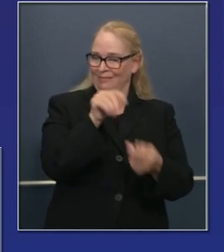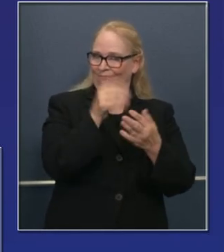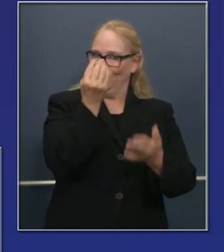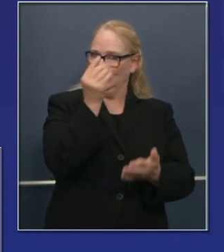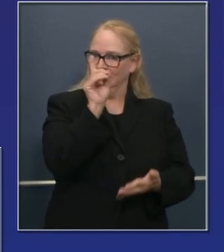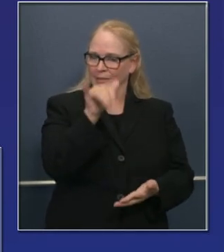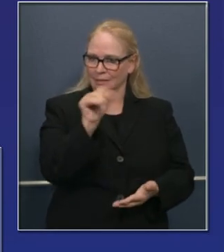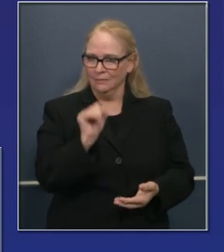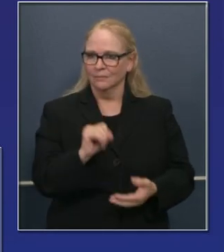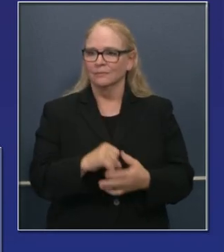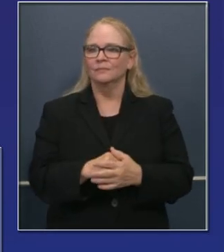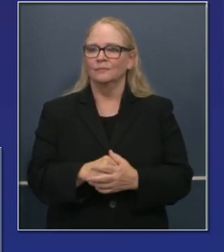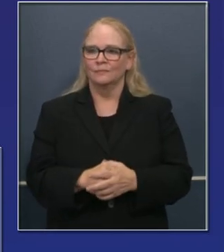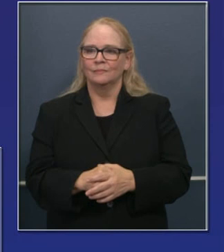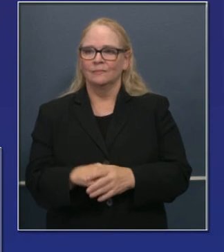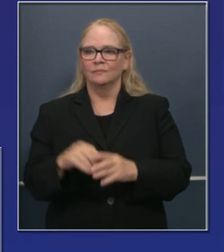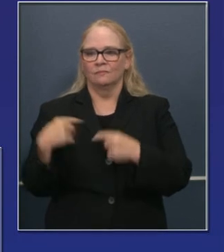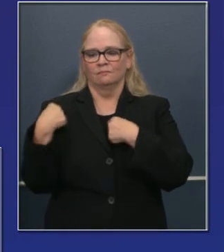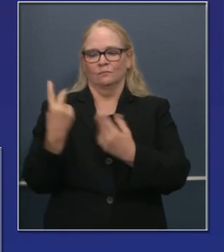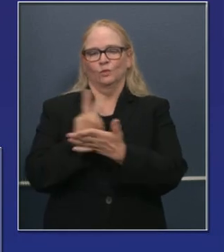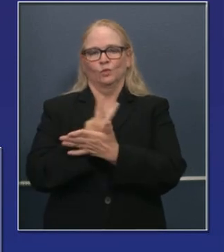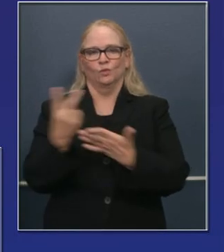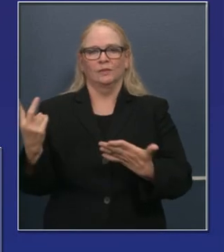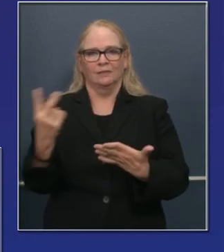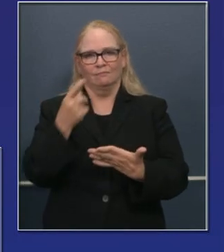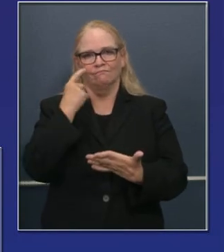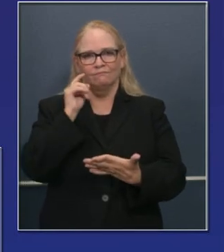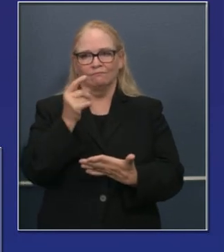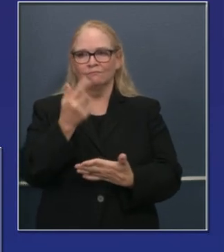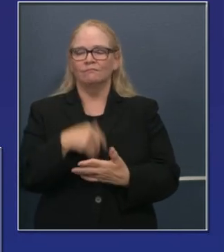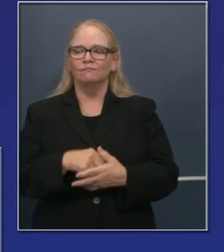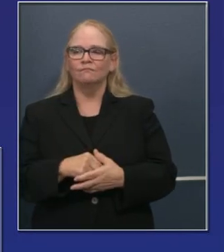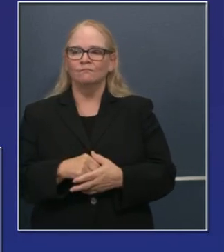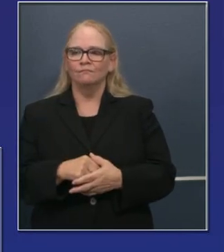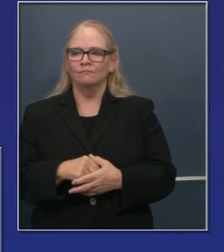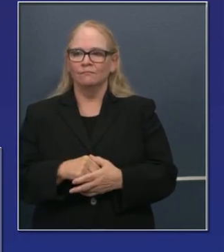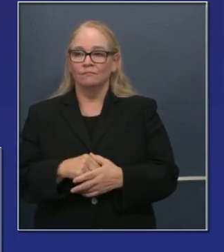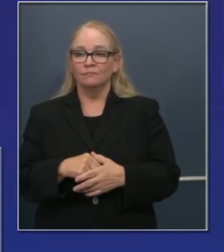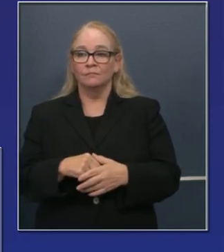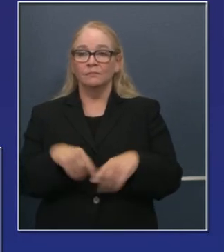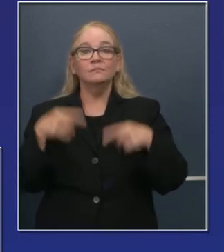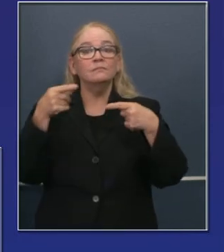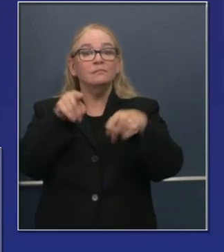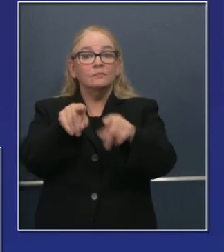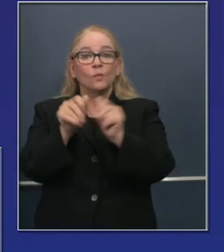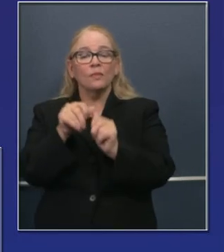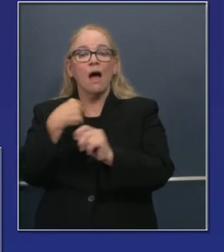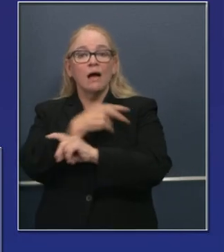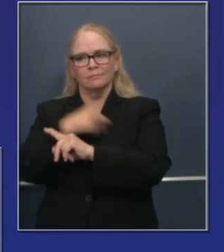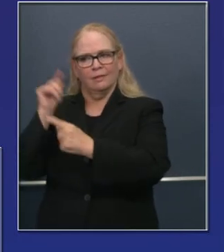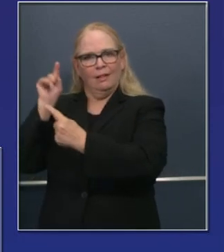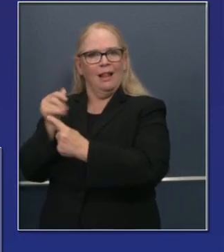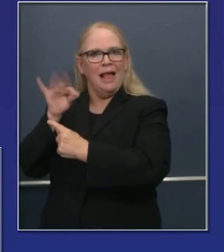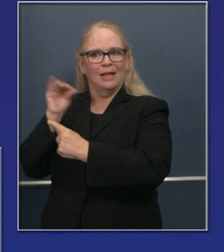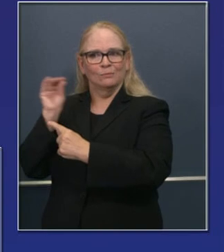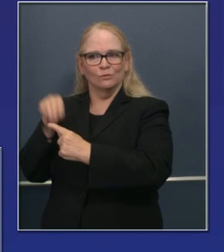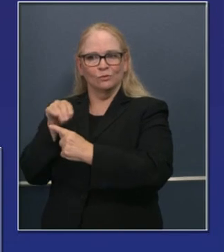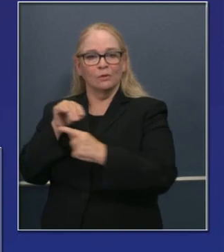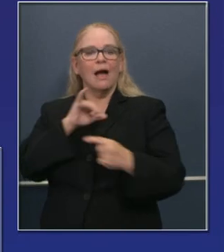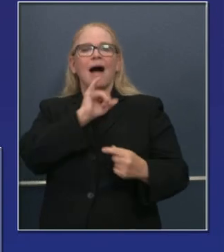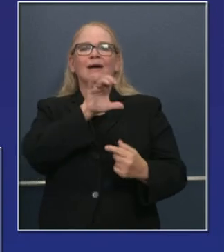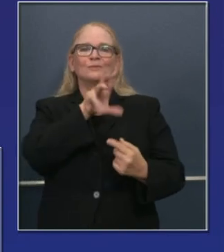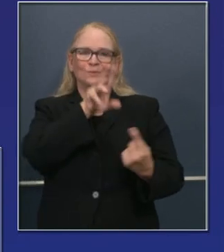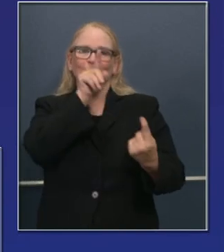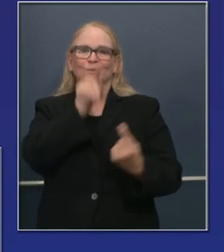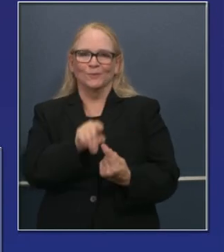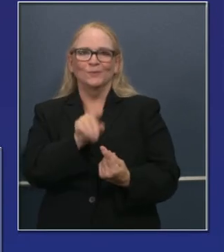en estos últimos 14 días. Así que como las hospitalizaciones, afortunadamente sí se